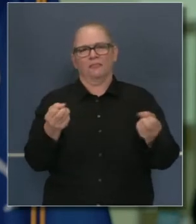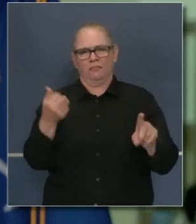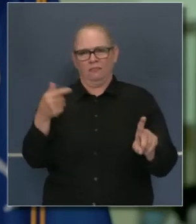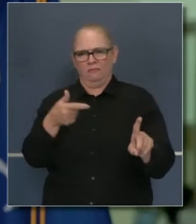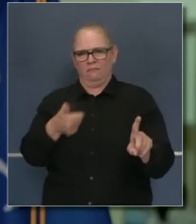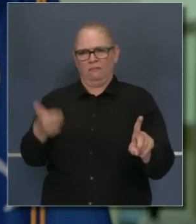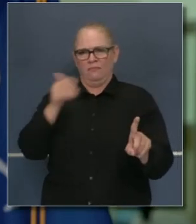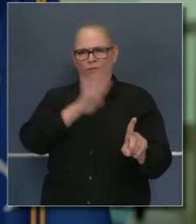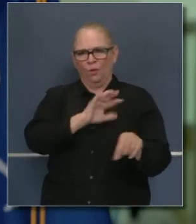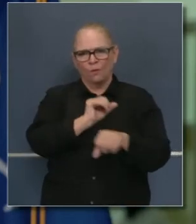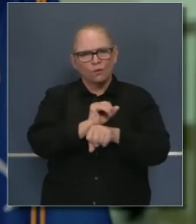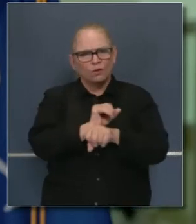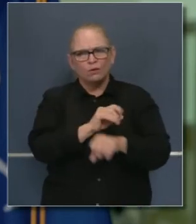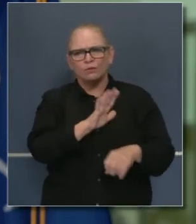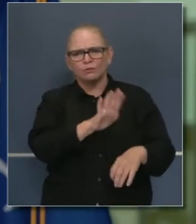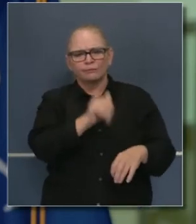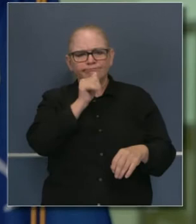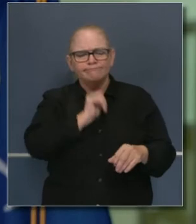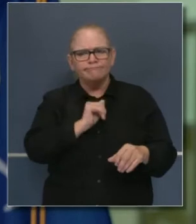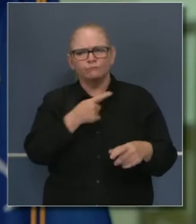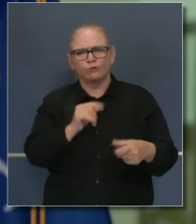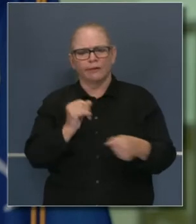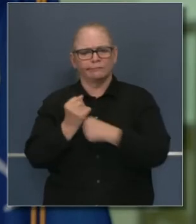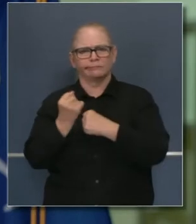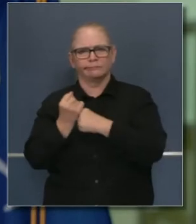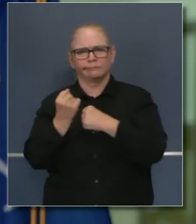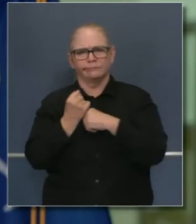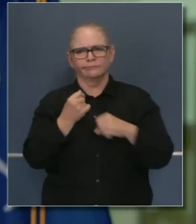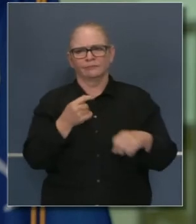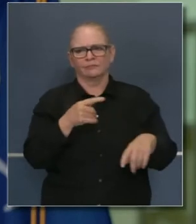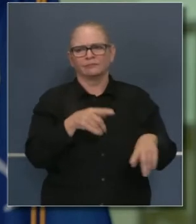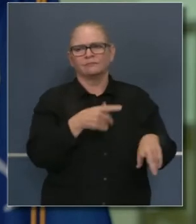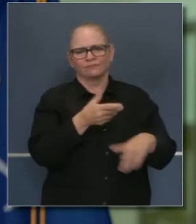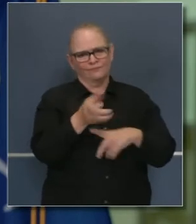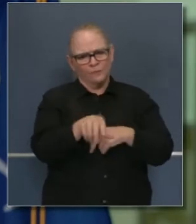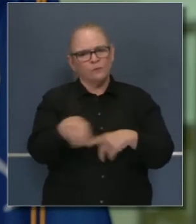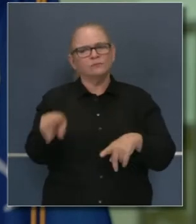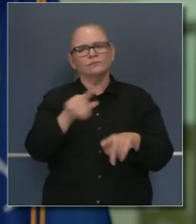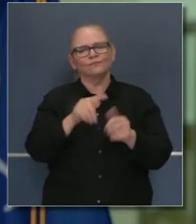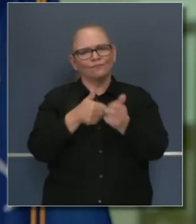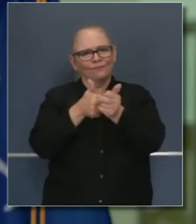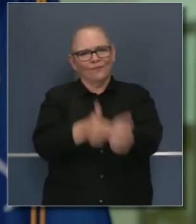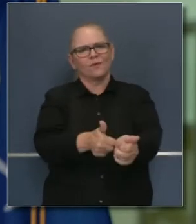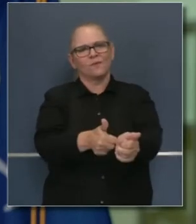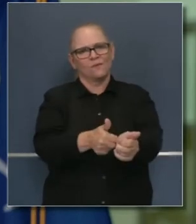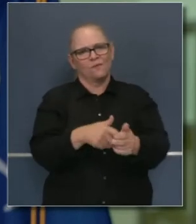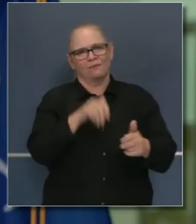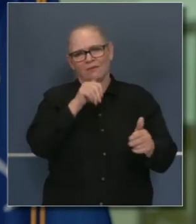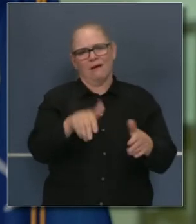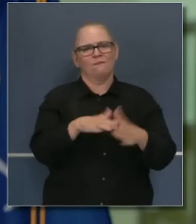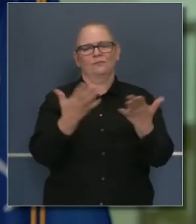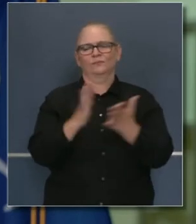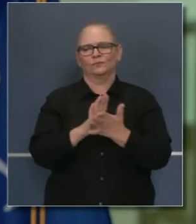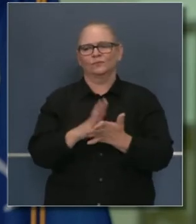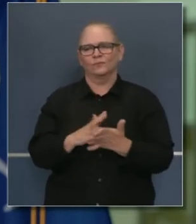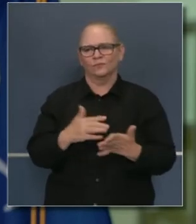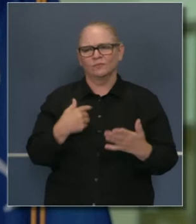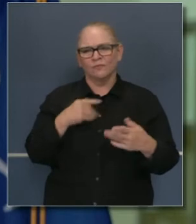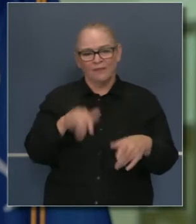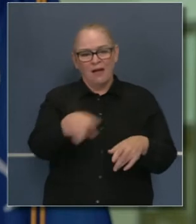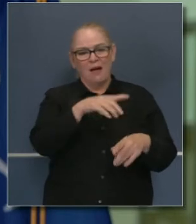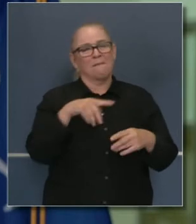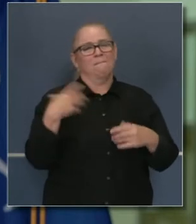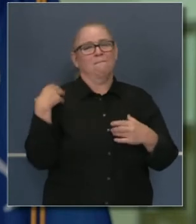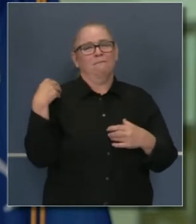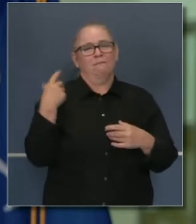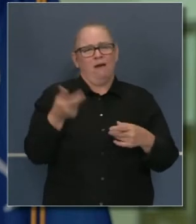resistencia y diligencia y por poner en práctica y hacer respetar todas las normas. Les aliento a que sigan haciéndolo por